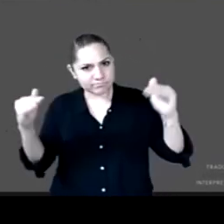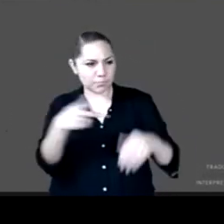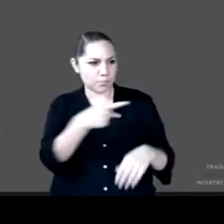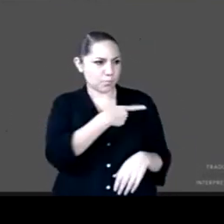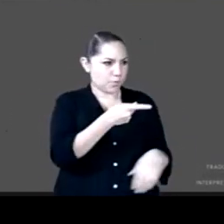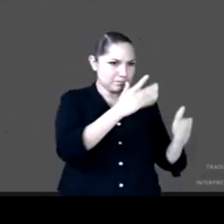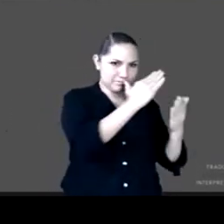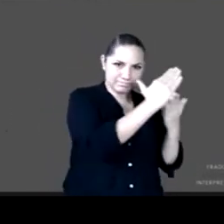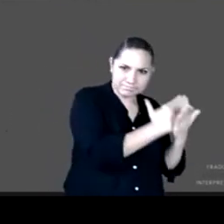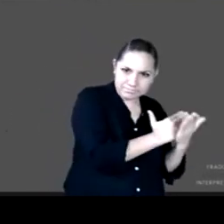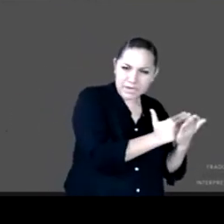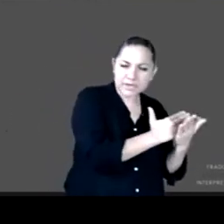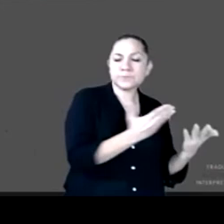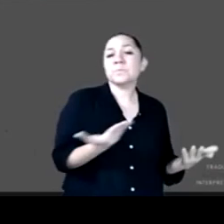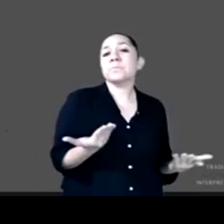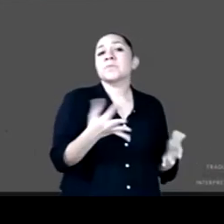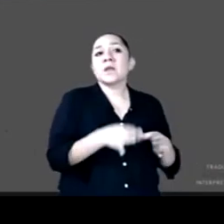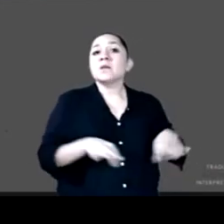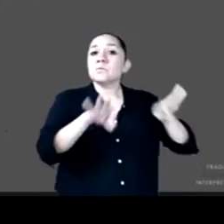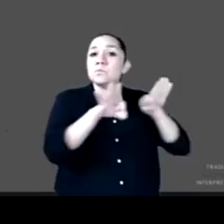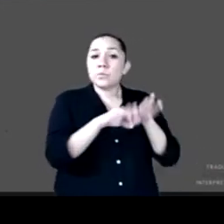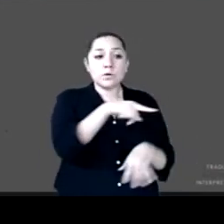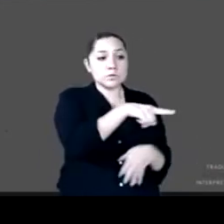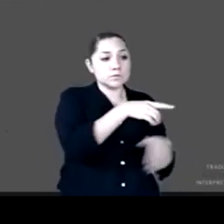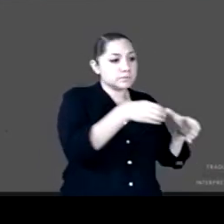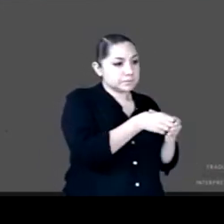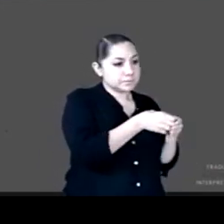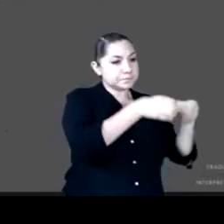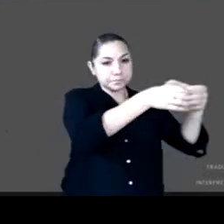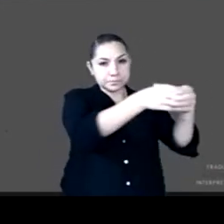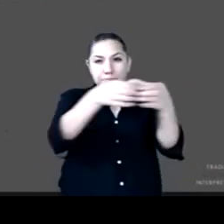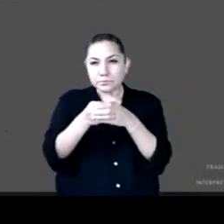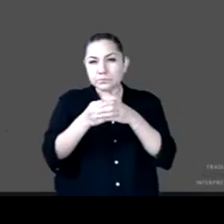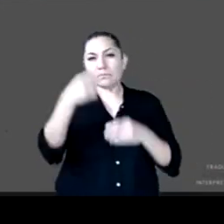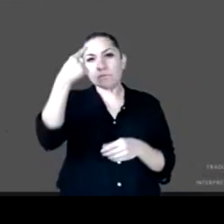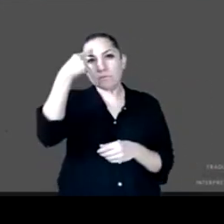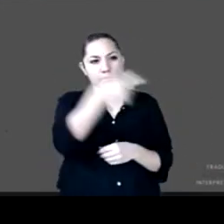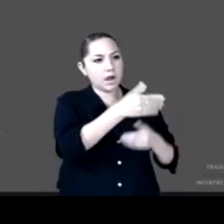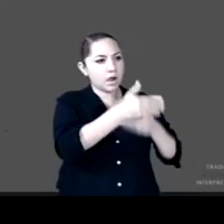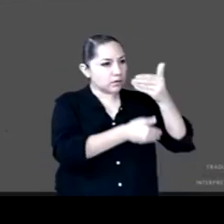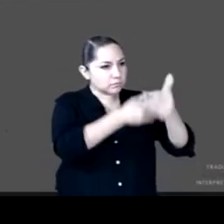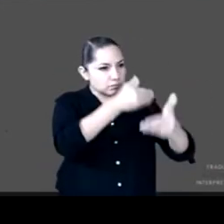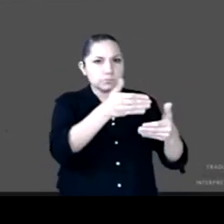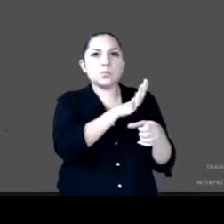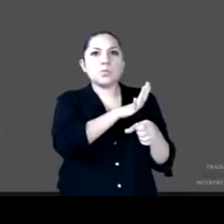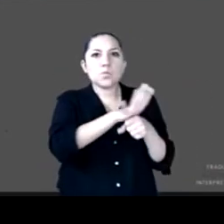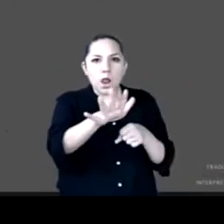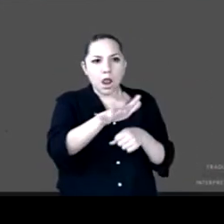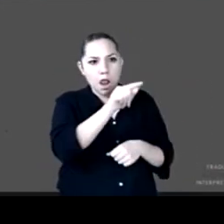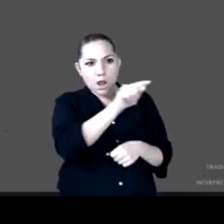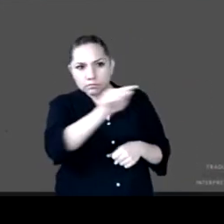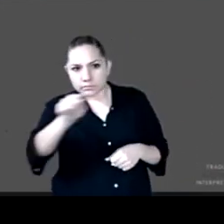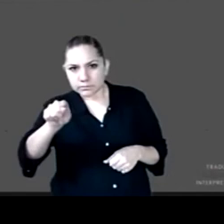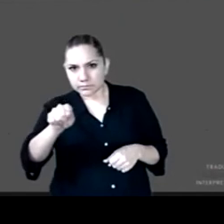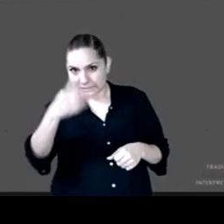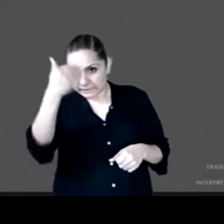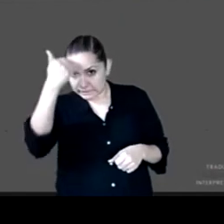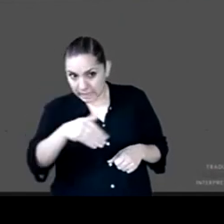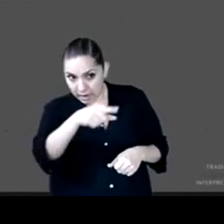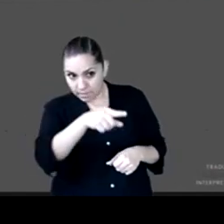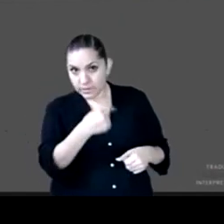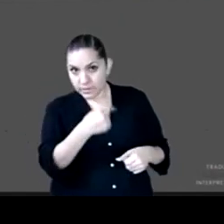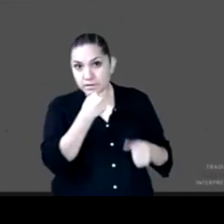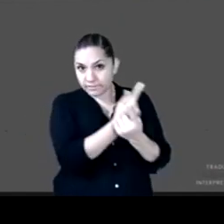trabajo en los diferentes centros donde ya se sabe que hay trabajo infantil establecimiento de algunas